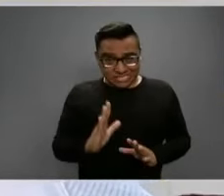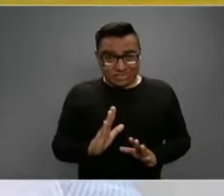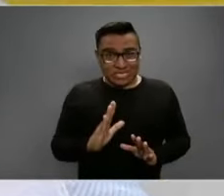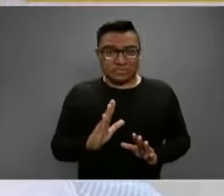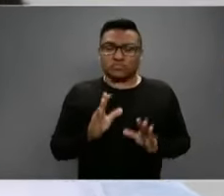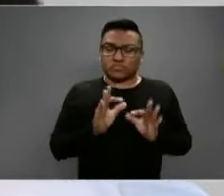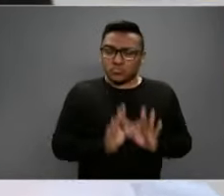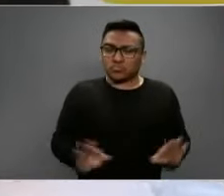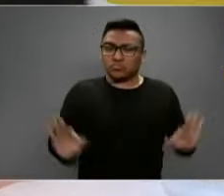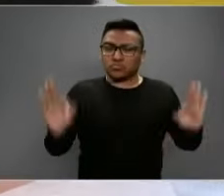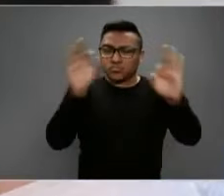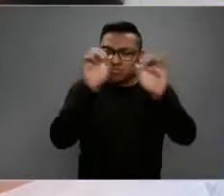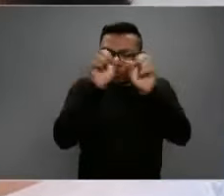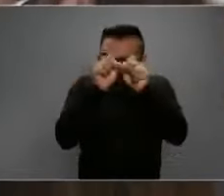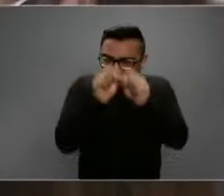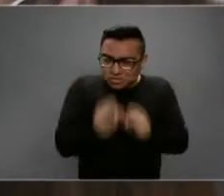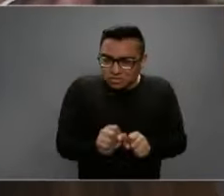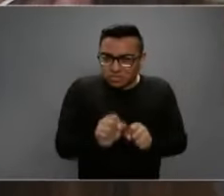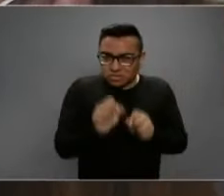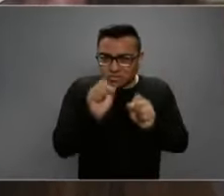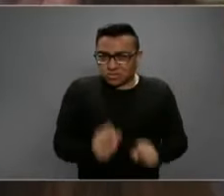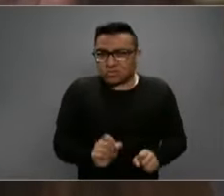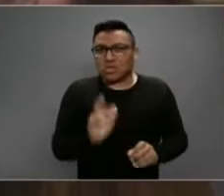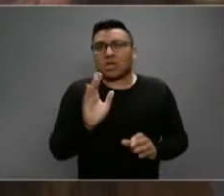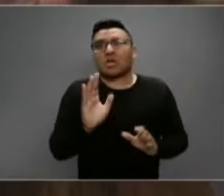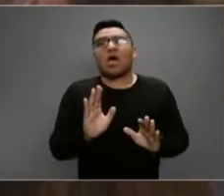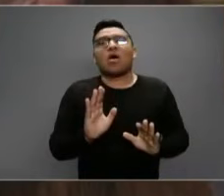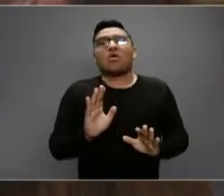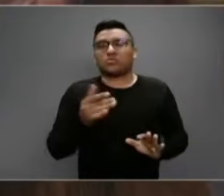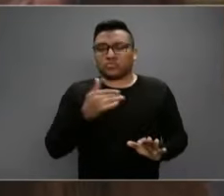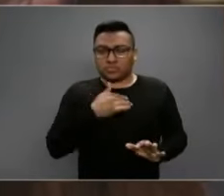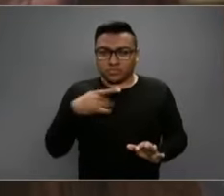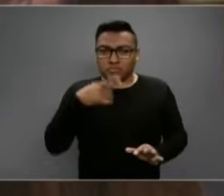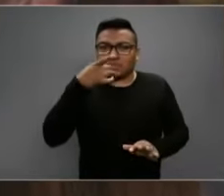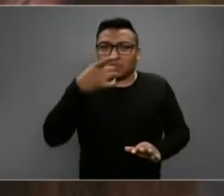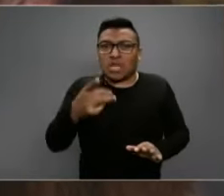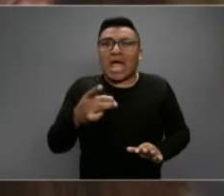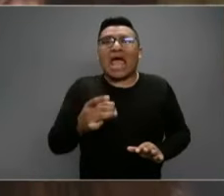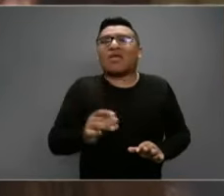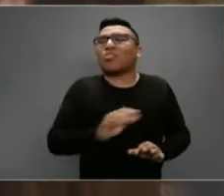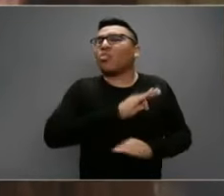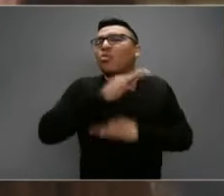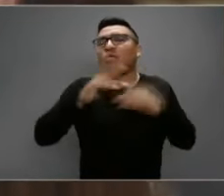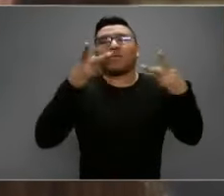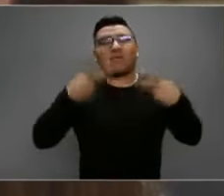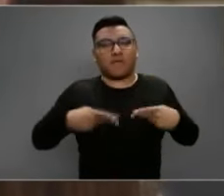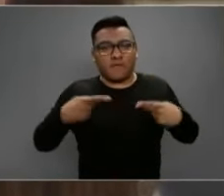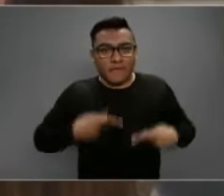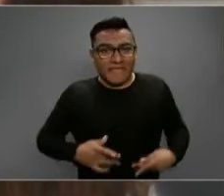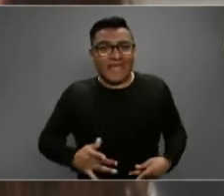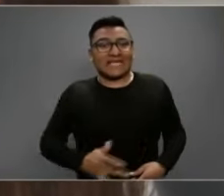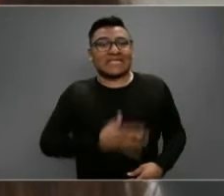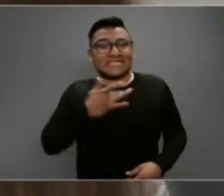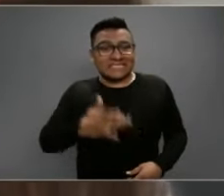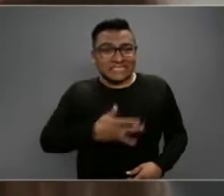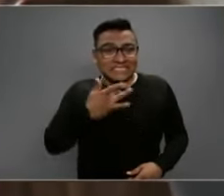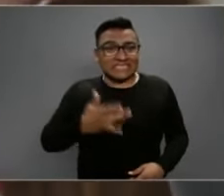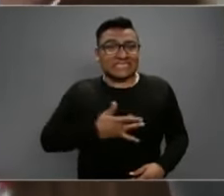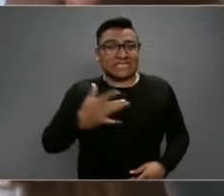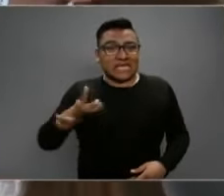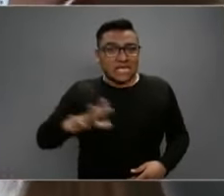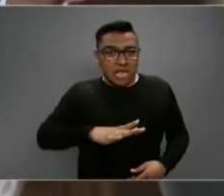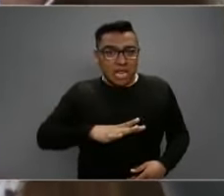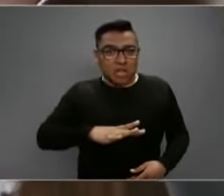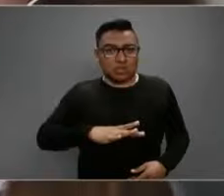mayor seguridad, estamos contando que todo aquel que presente signos y síntomas en los últimos